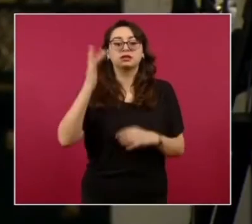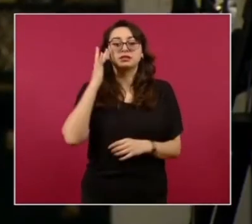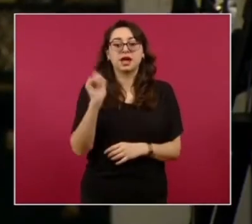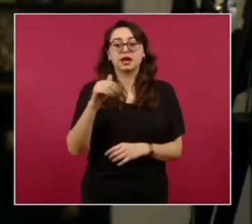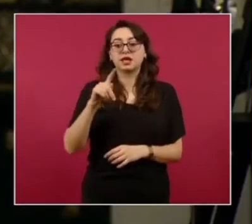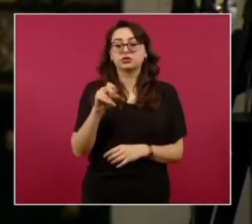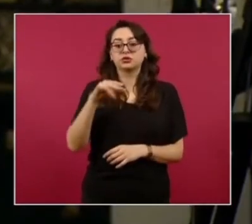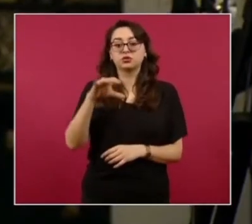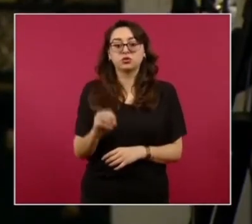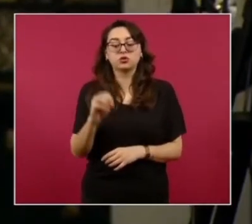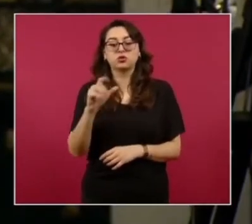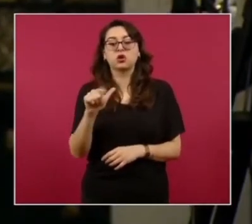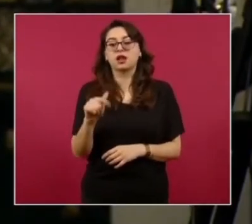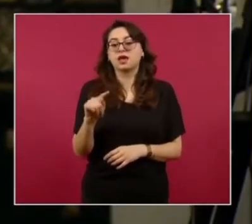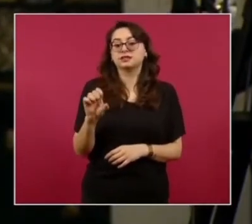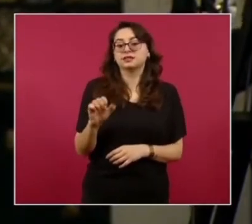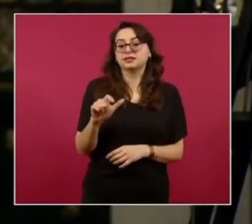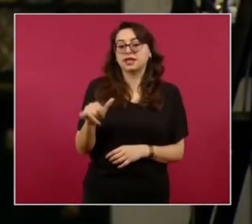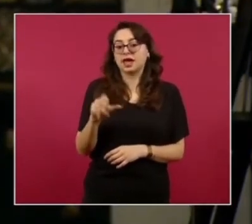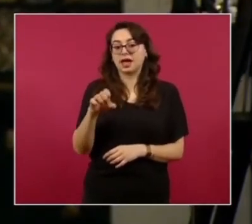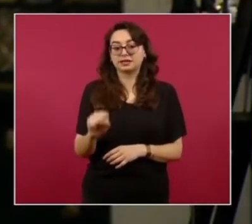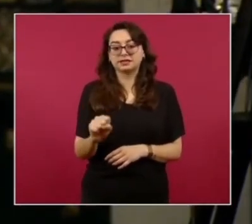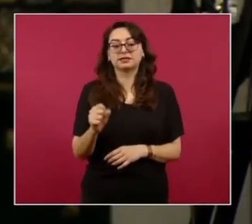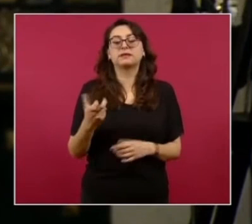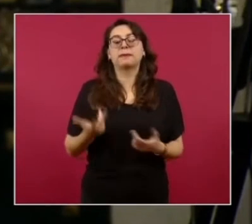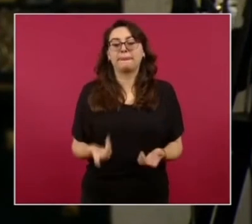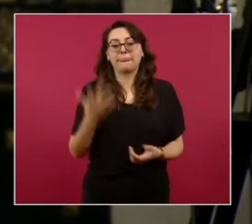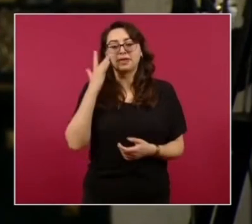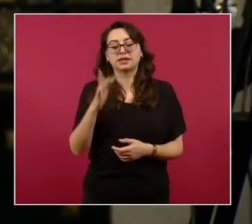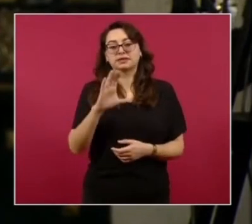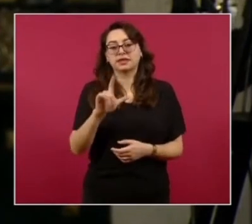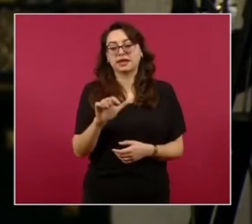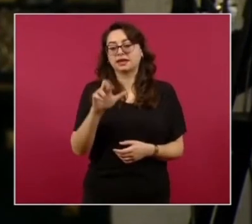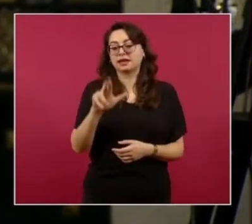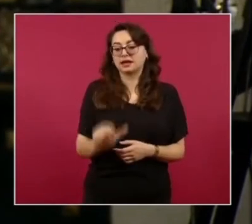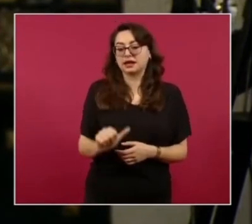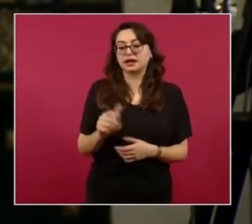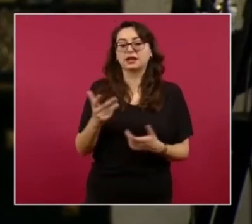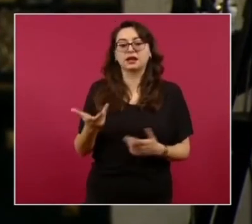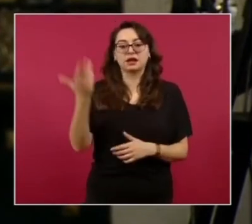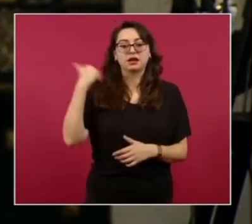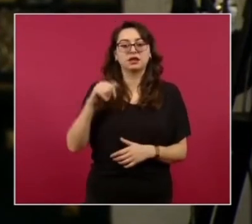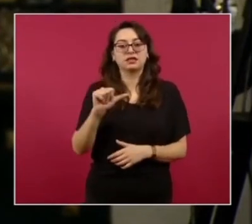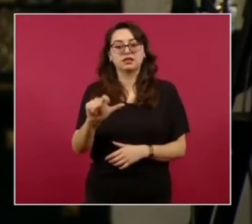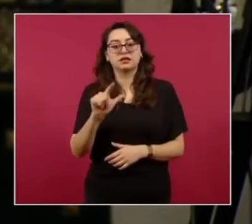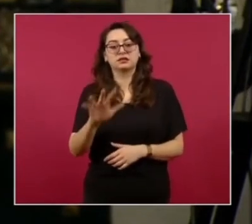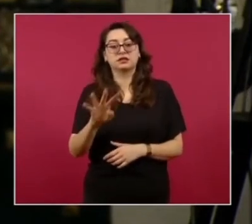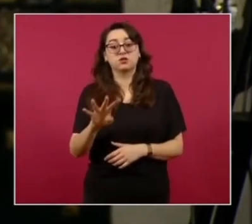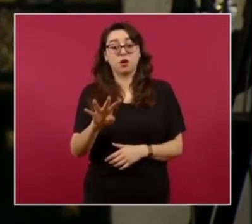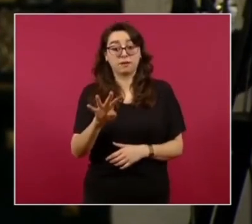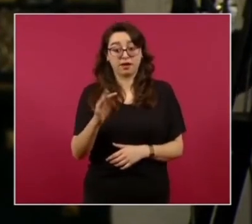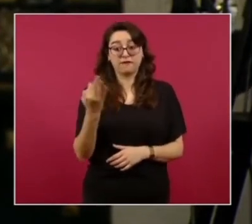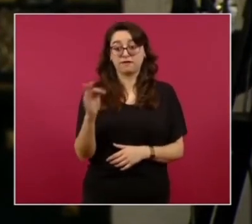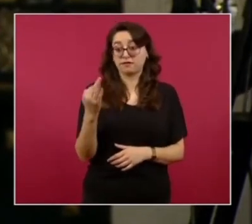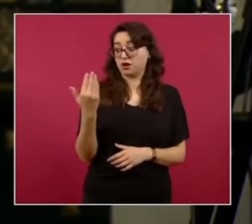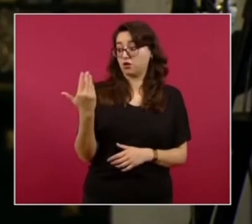Coyuca de Catalán Las comunidades de los Vallados y Santa Clara fueron desplazados el pasado 19 de febrero No es